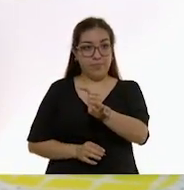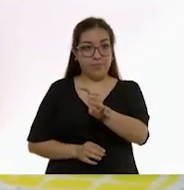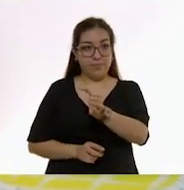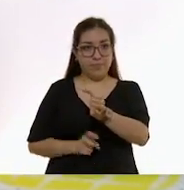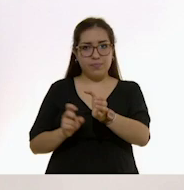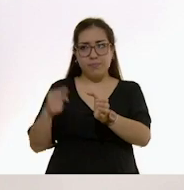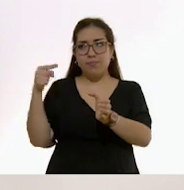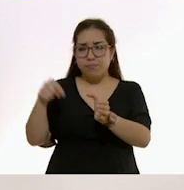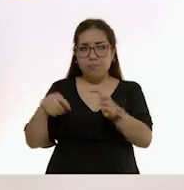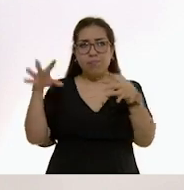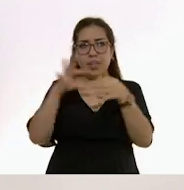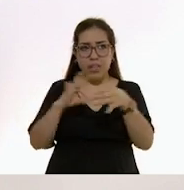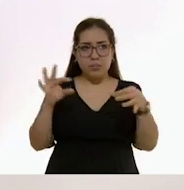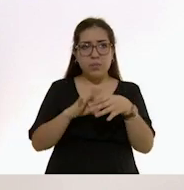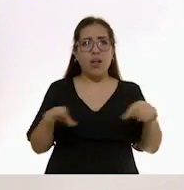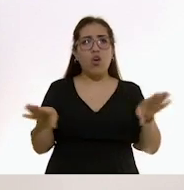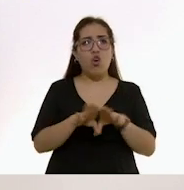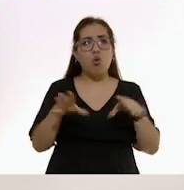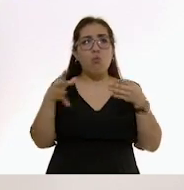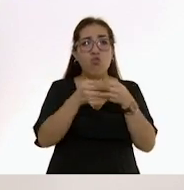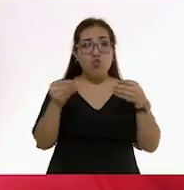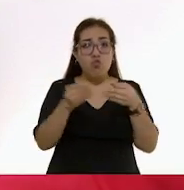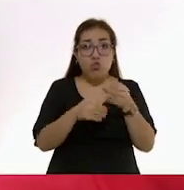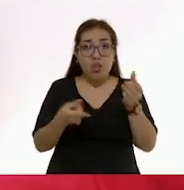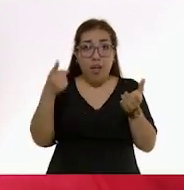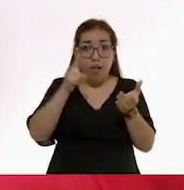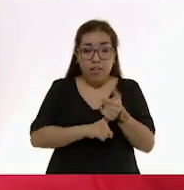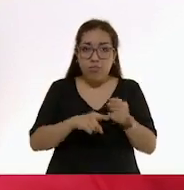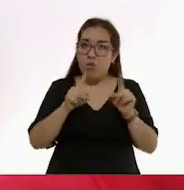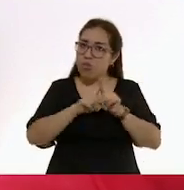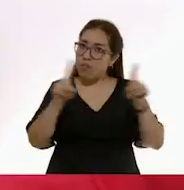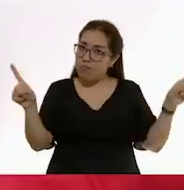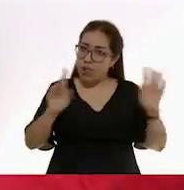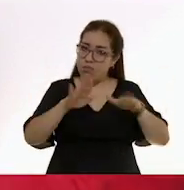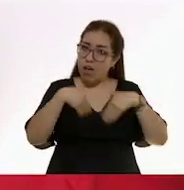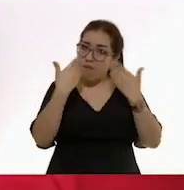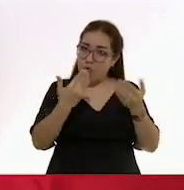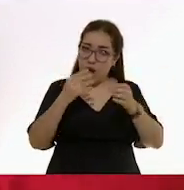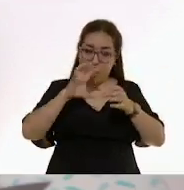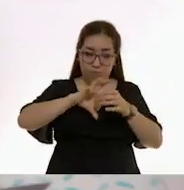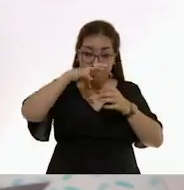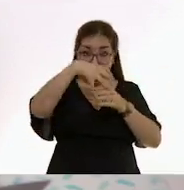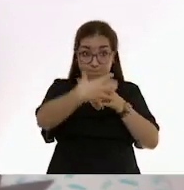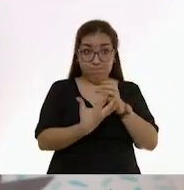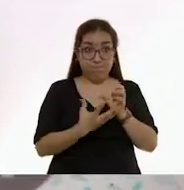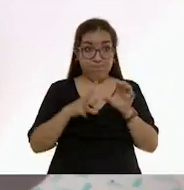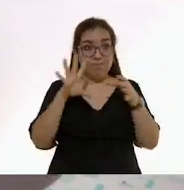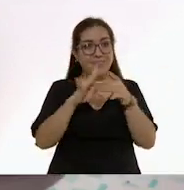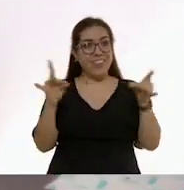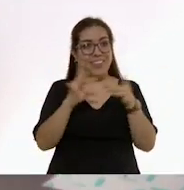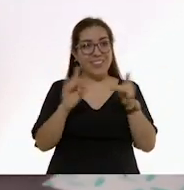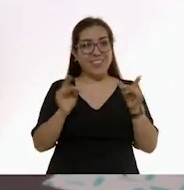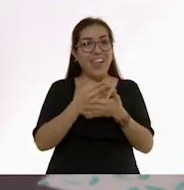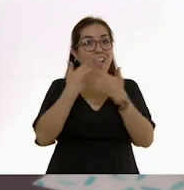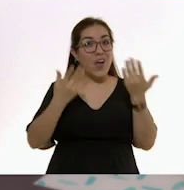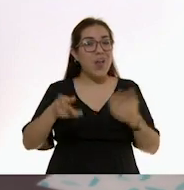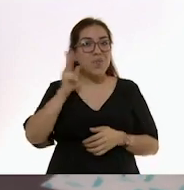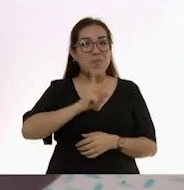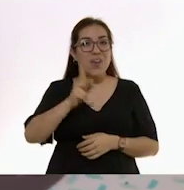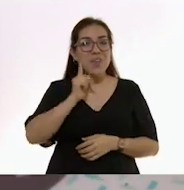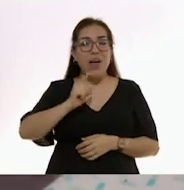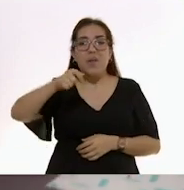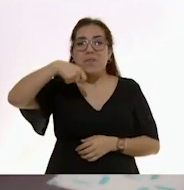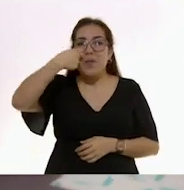Háblale sobre cómo los frutos se ven diferentes por dentro y por fuera. Ahora, para la prueba de sabor,